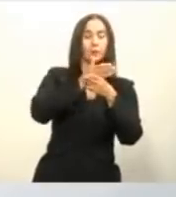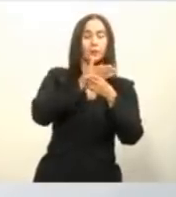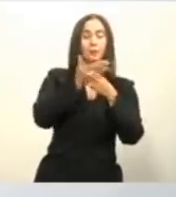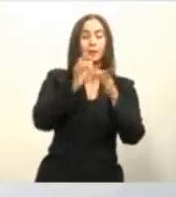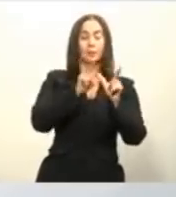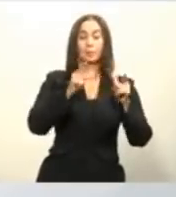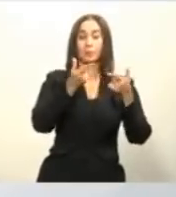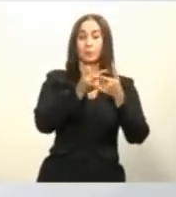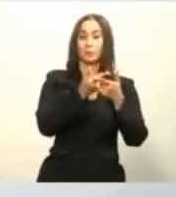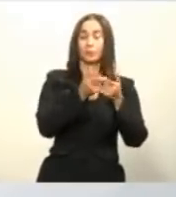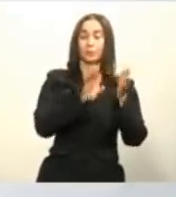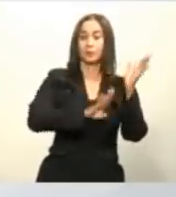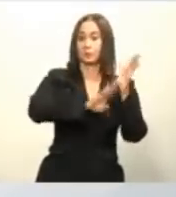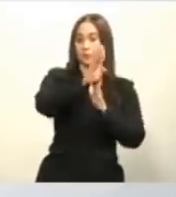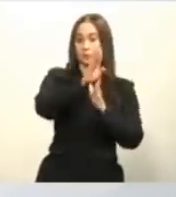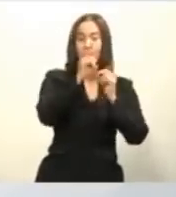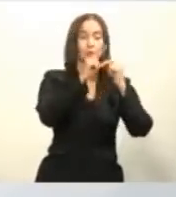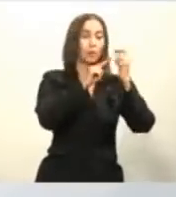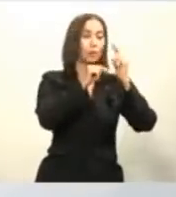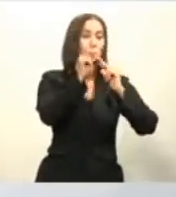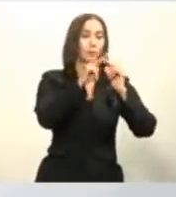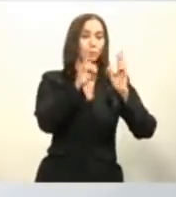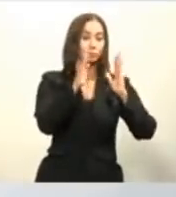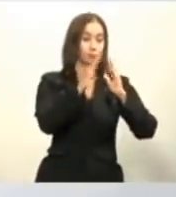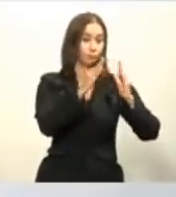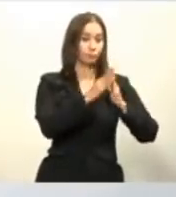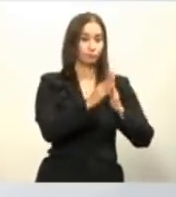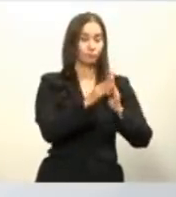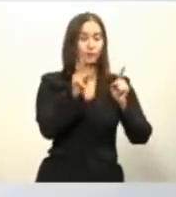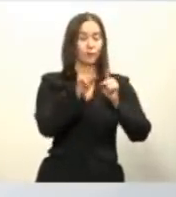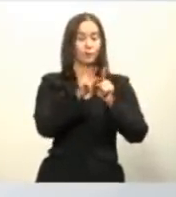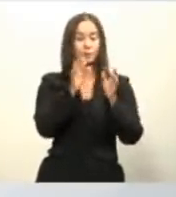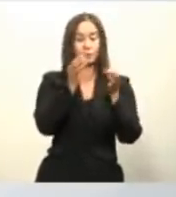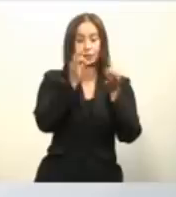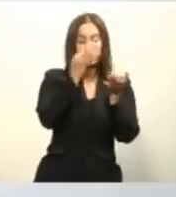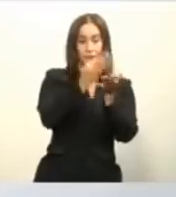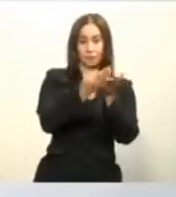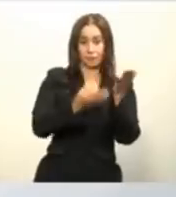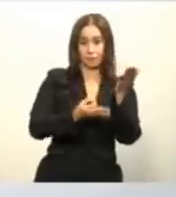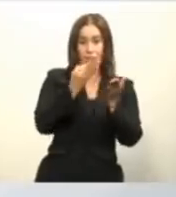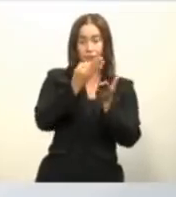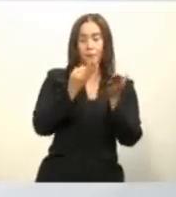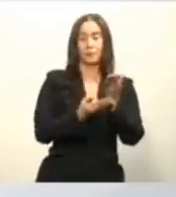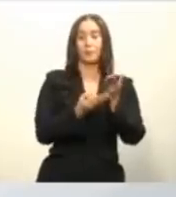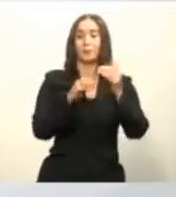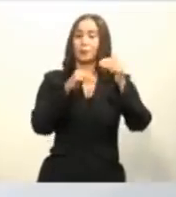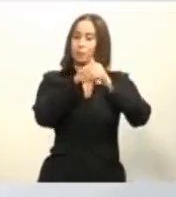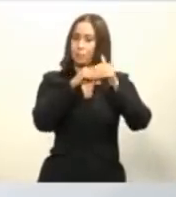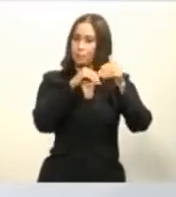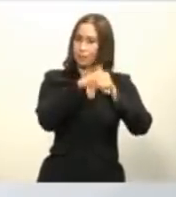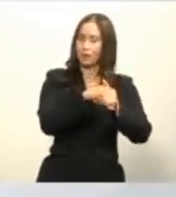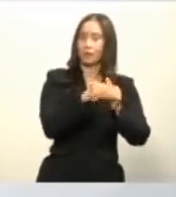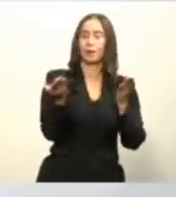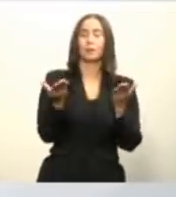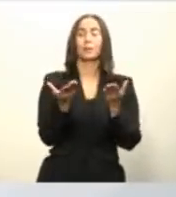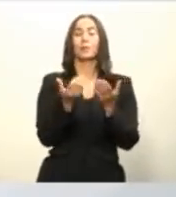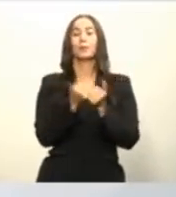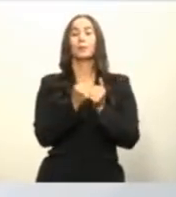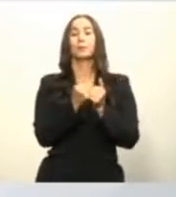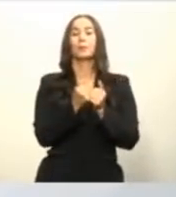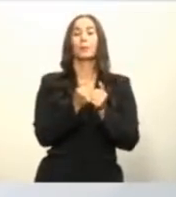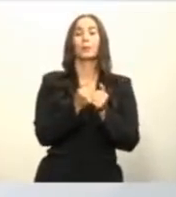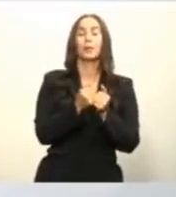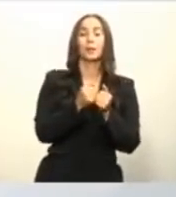de desarrollador y construcción de vivienda y el sector financiero nacional con la participación de los bancos comerciales las asociaciones de ahorros y préstamos